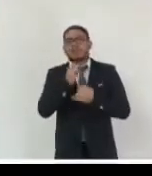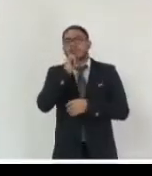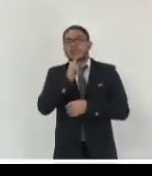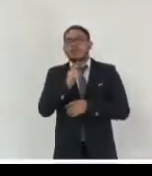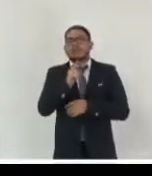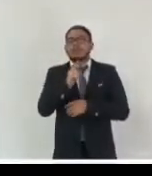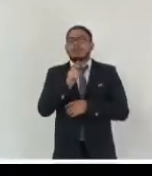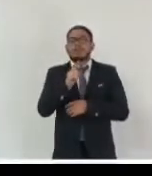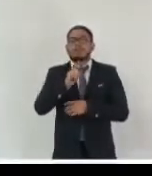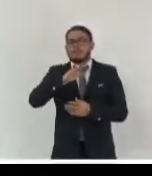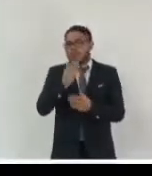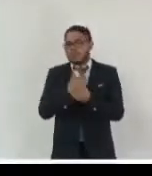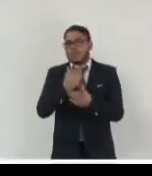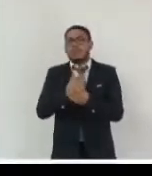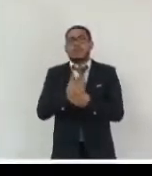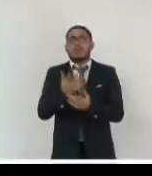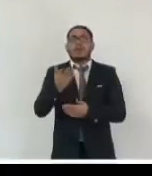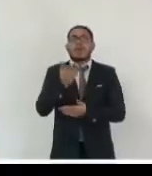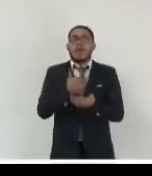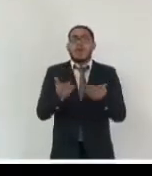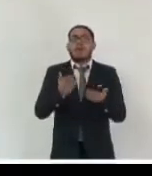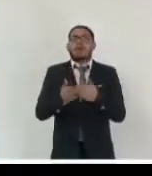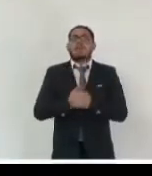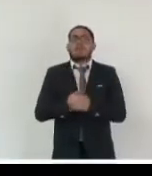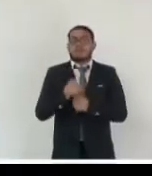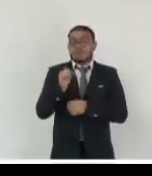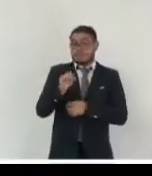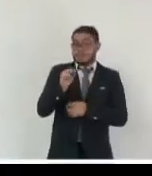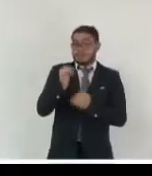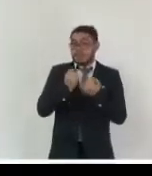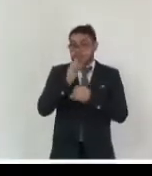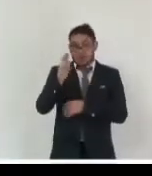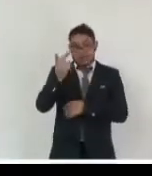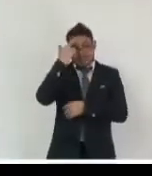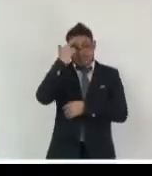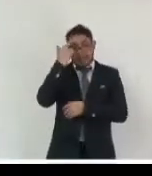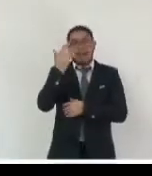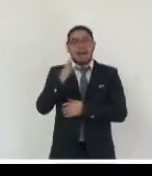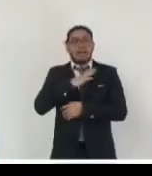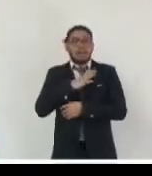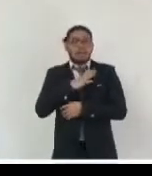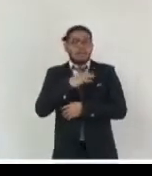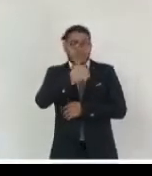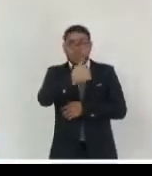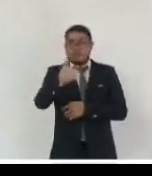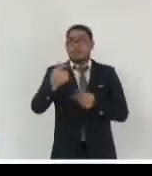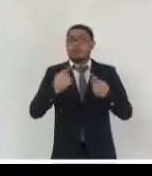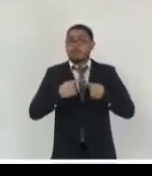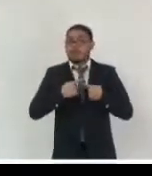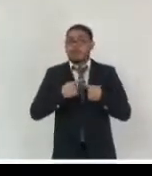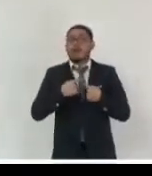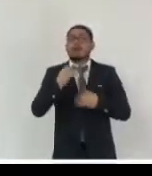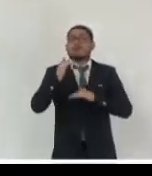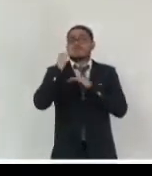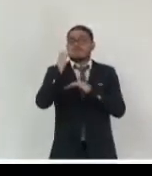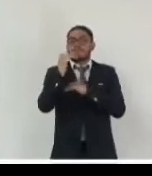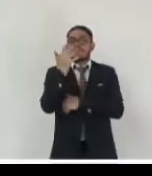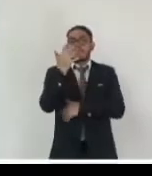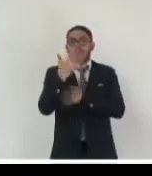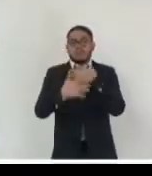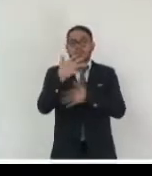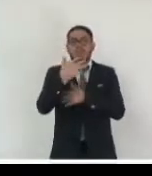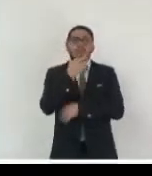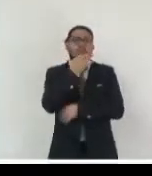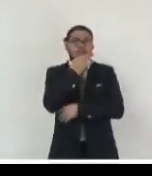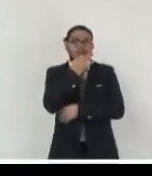y archivos en la era digital, no sin antes recordarles a nuestros panelistas que cuentan con un tiempo de 15 minutos para sus ponencias.